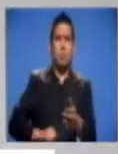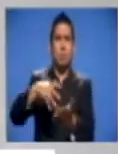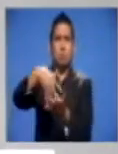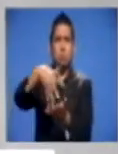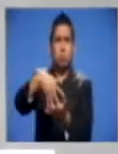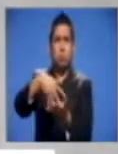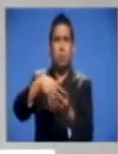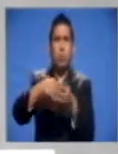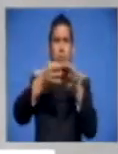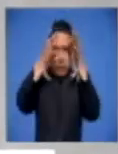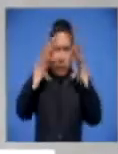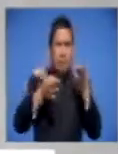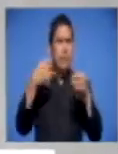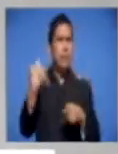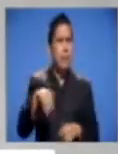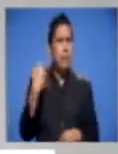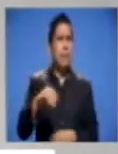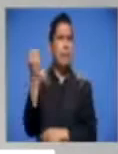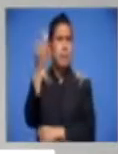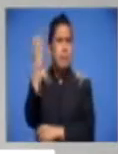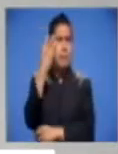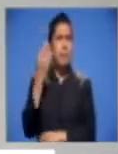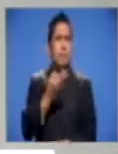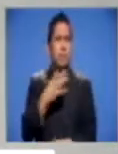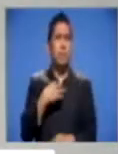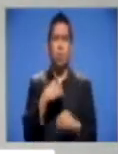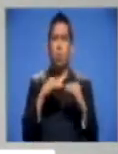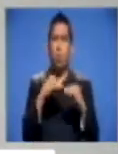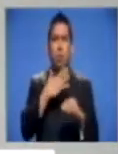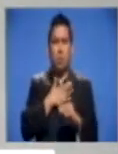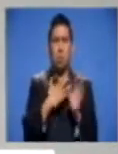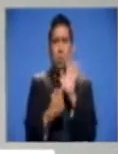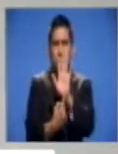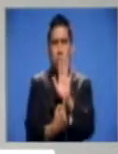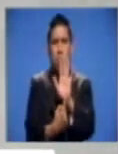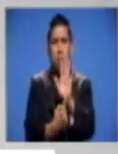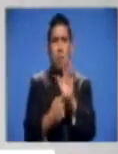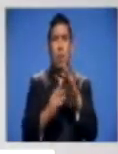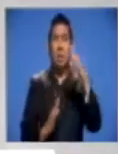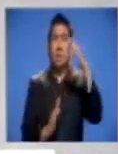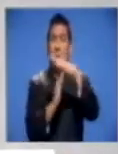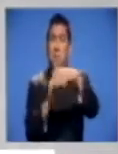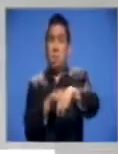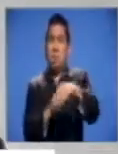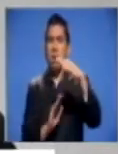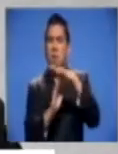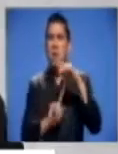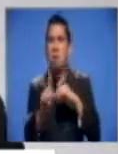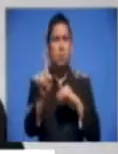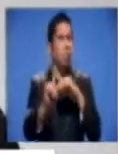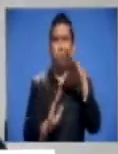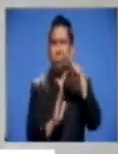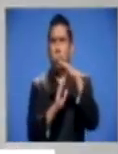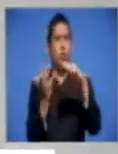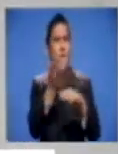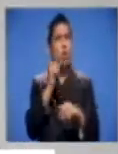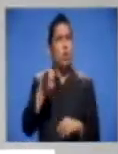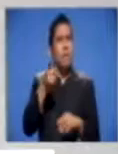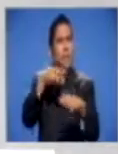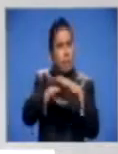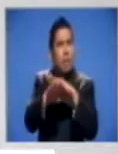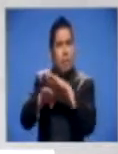urgentes como la que le estoy planteando. El toque de queda llevará a implícito desarticular